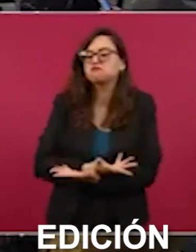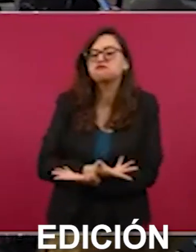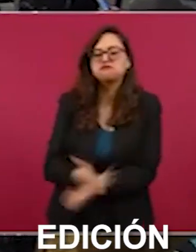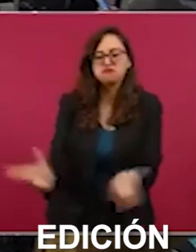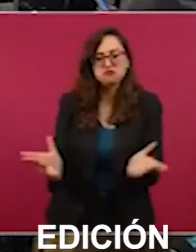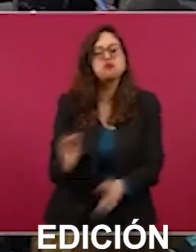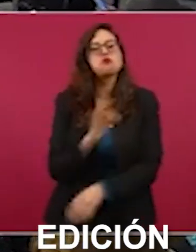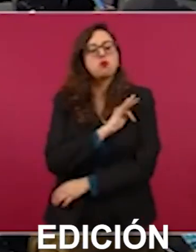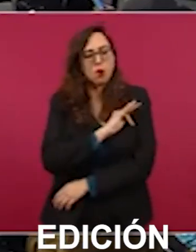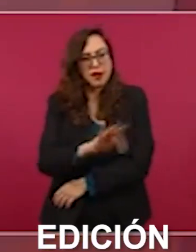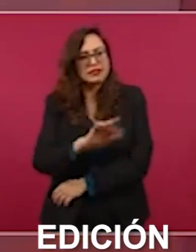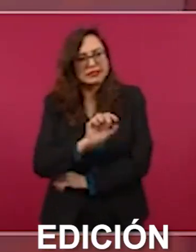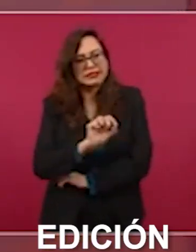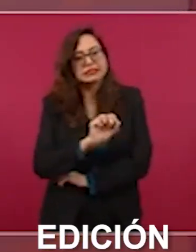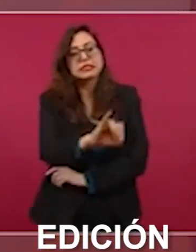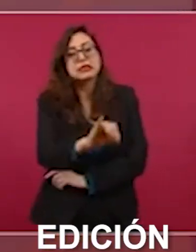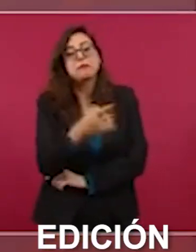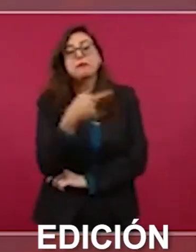un permiso